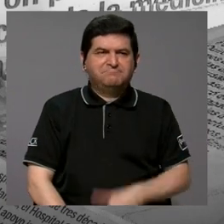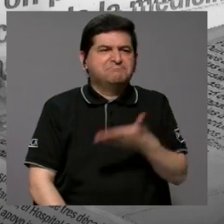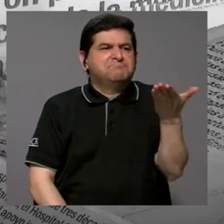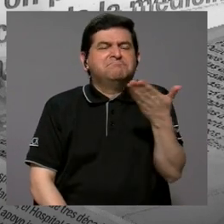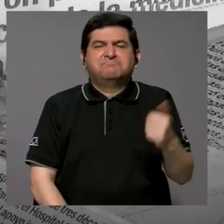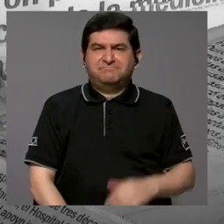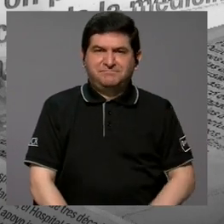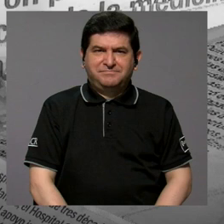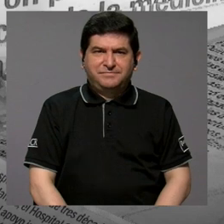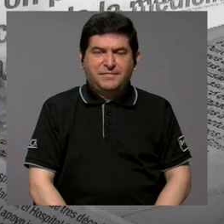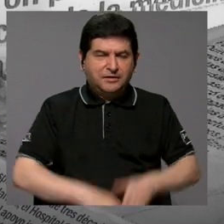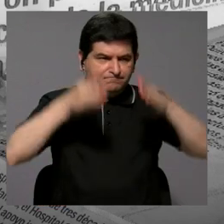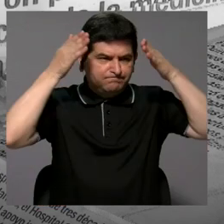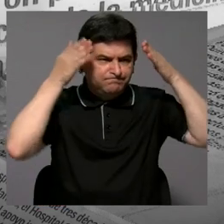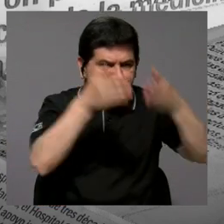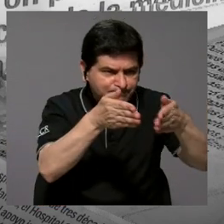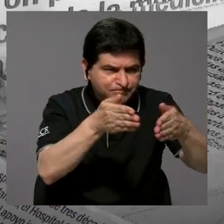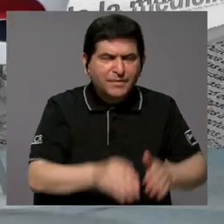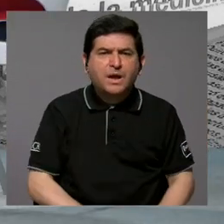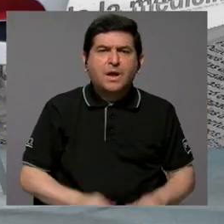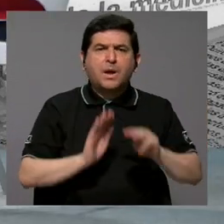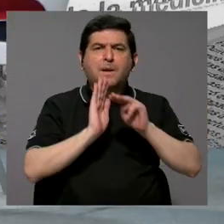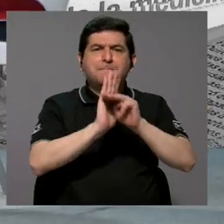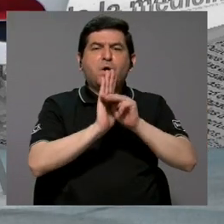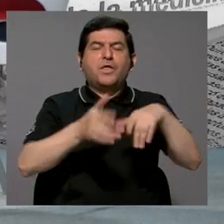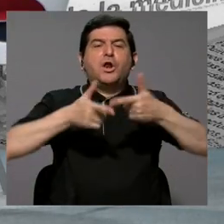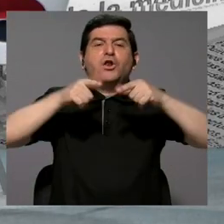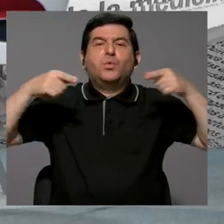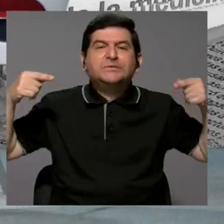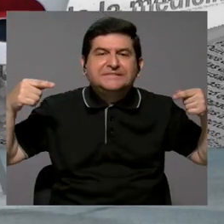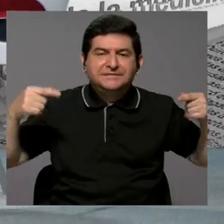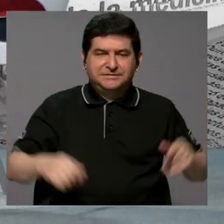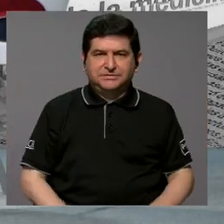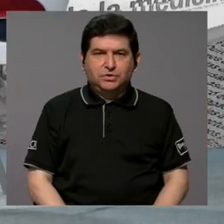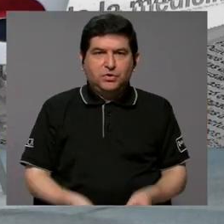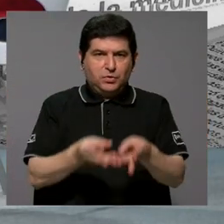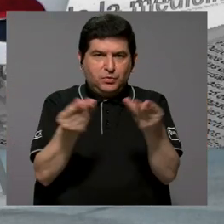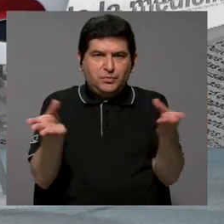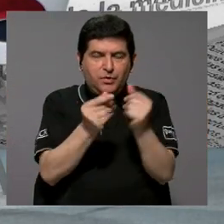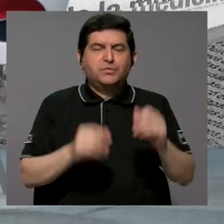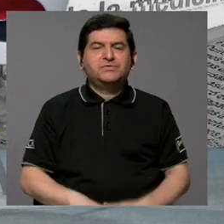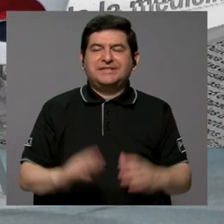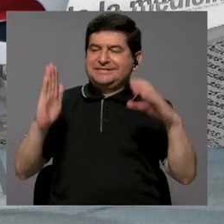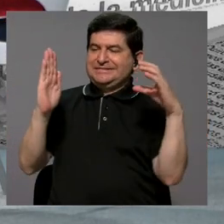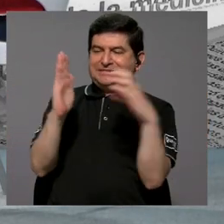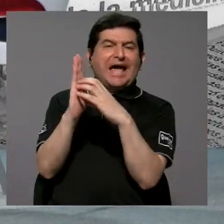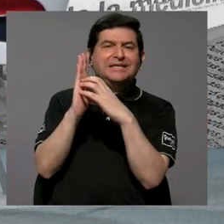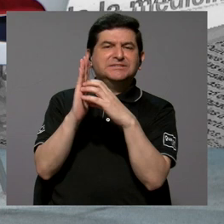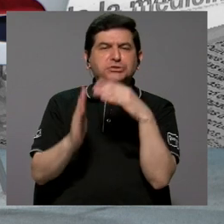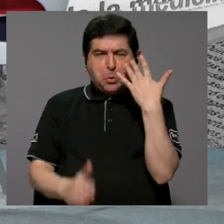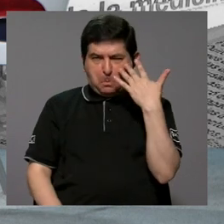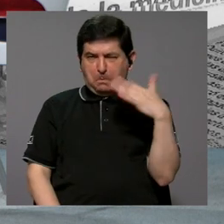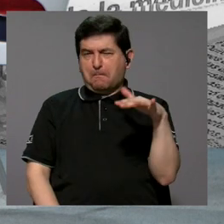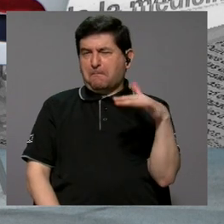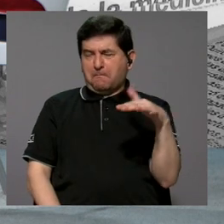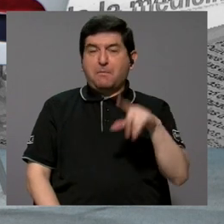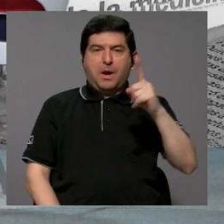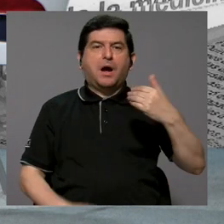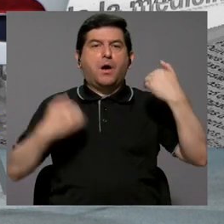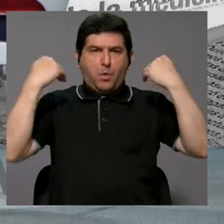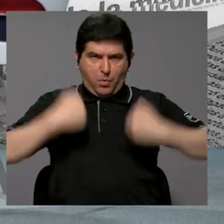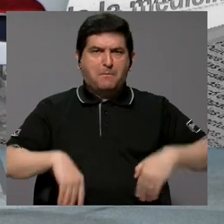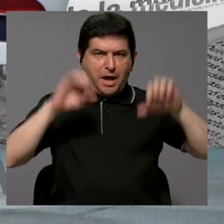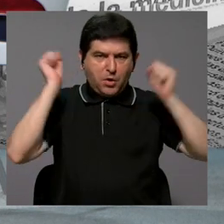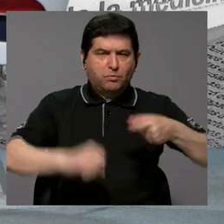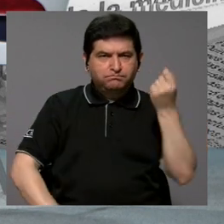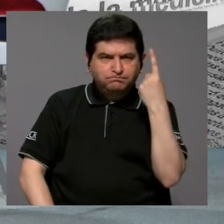básicamente se va a enfocar en un modelo lingüístico, donde va a generar texto muy similar a como un humano